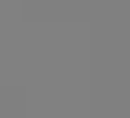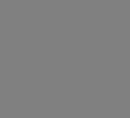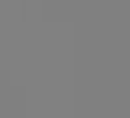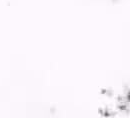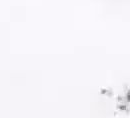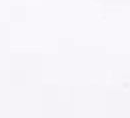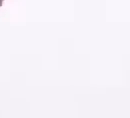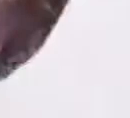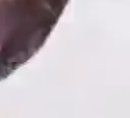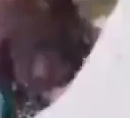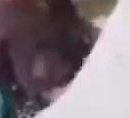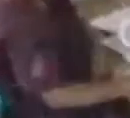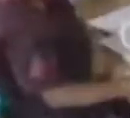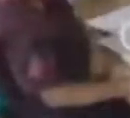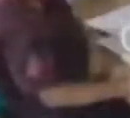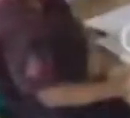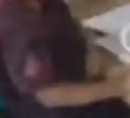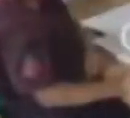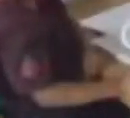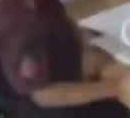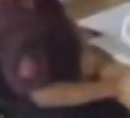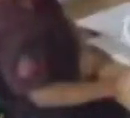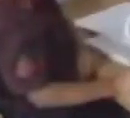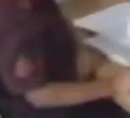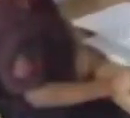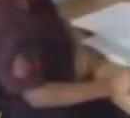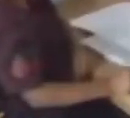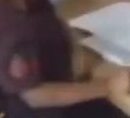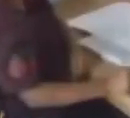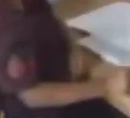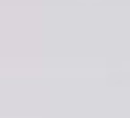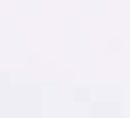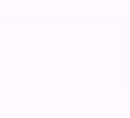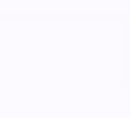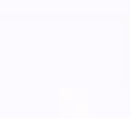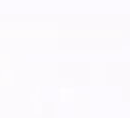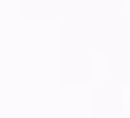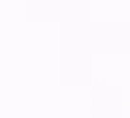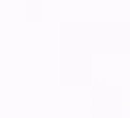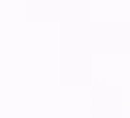A continuación, Comunicación y Lenguaje, Primero Primaria.